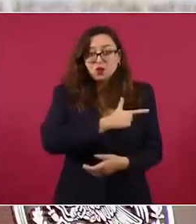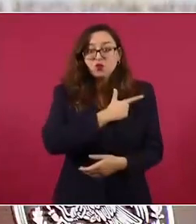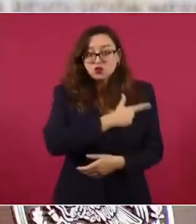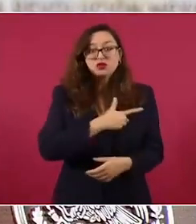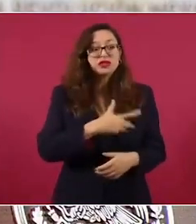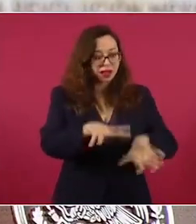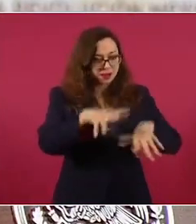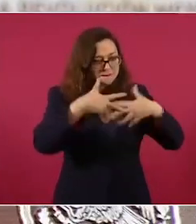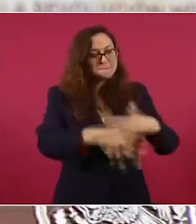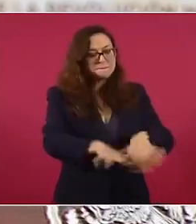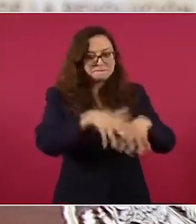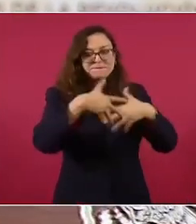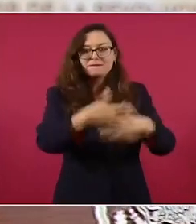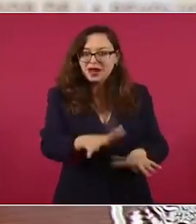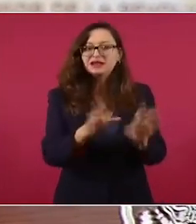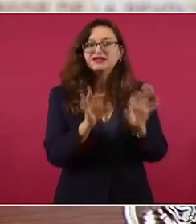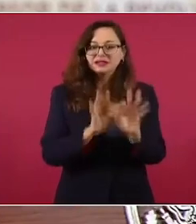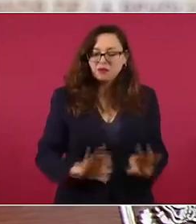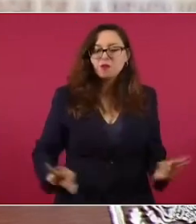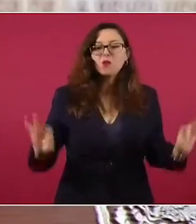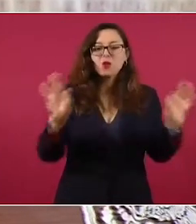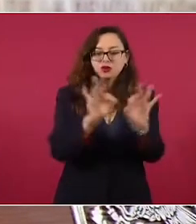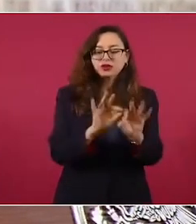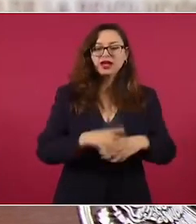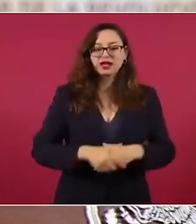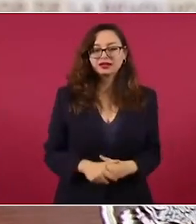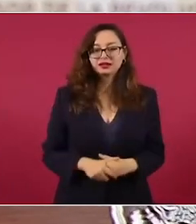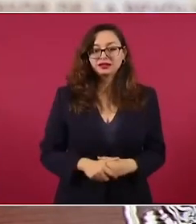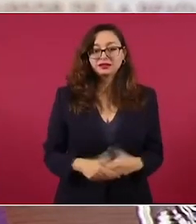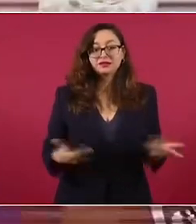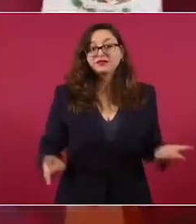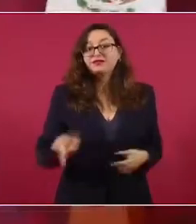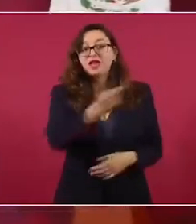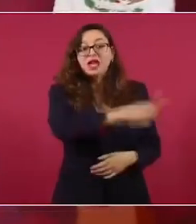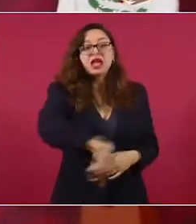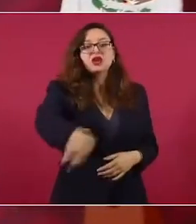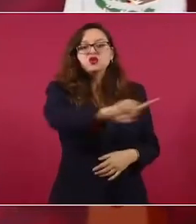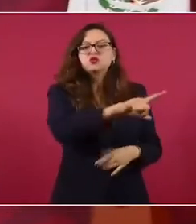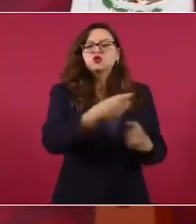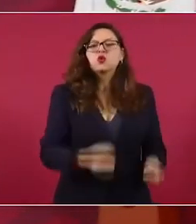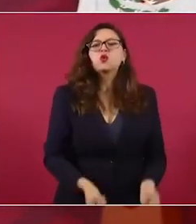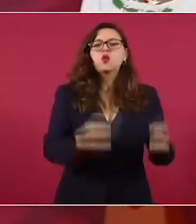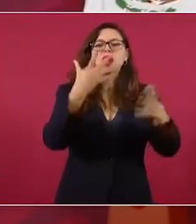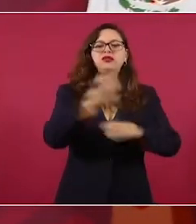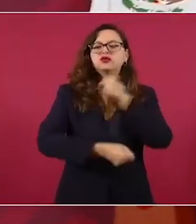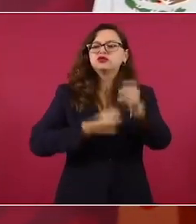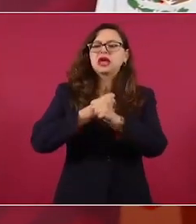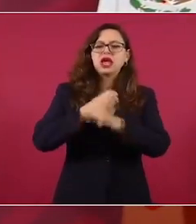Estos personajes, imagínense, ¿desde cuándo no marchaba Narro?